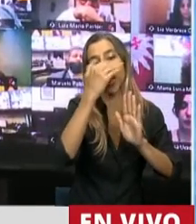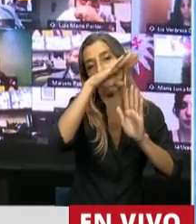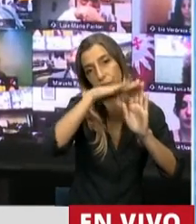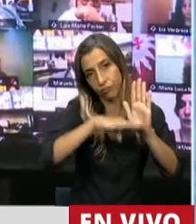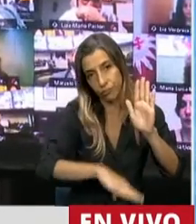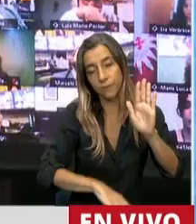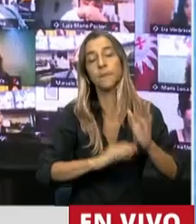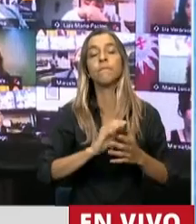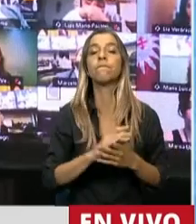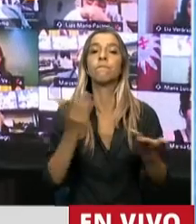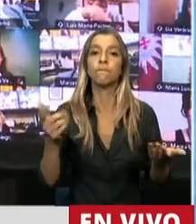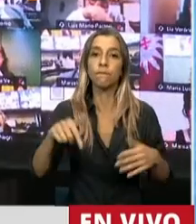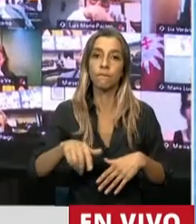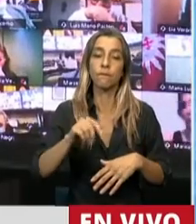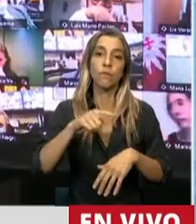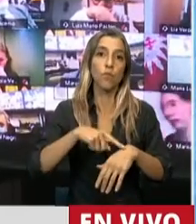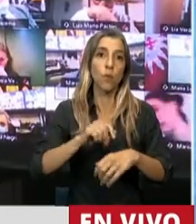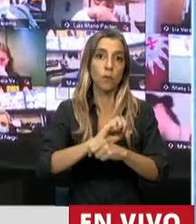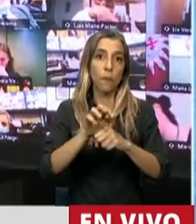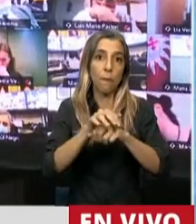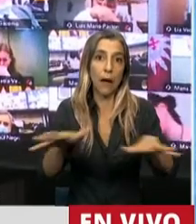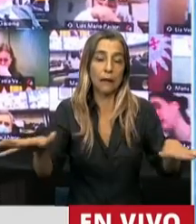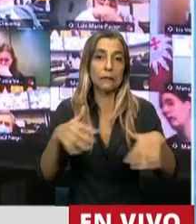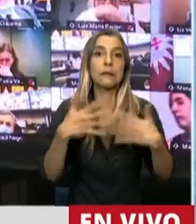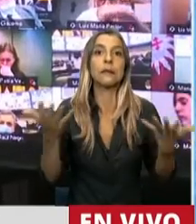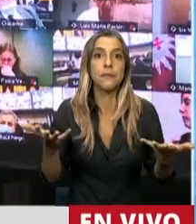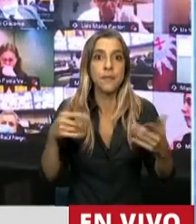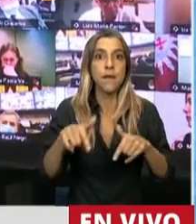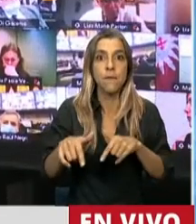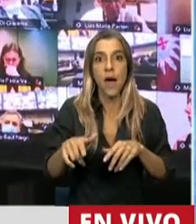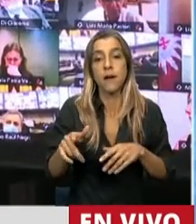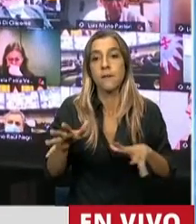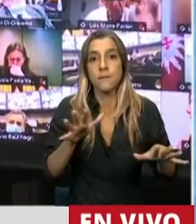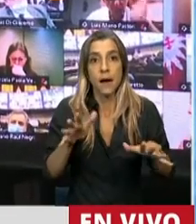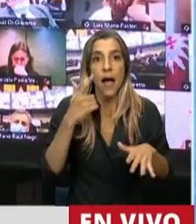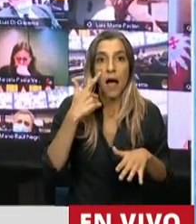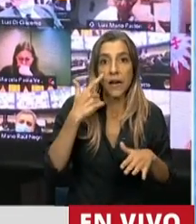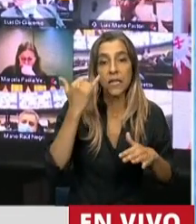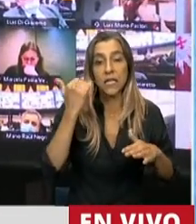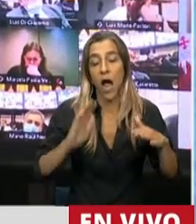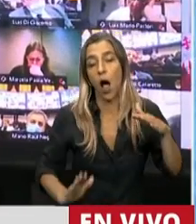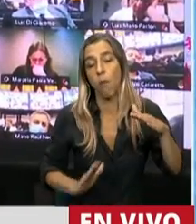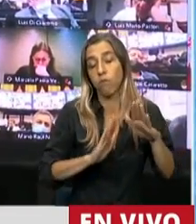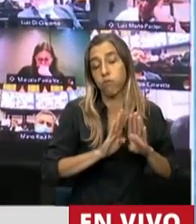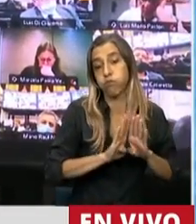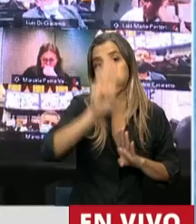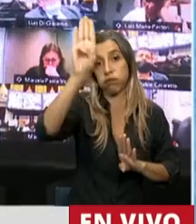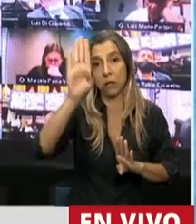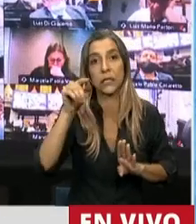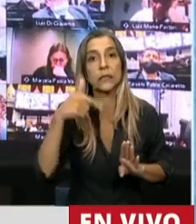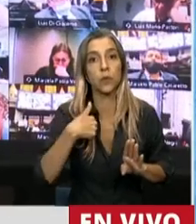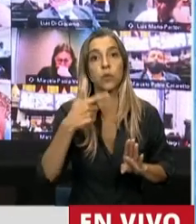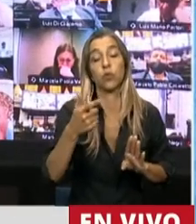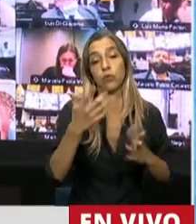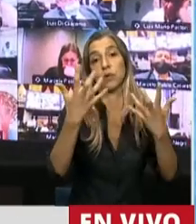y tenemos que volver a agradecer al sistema público y al sistema privado de salud de la Argentina el enorme esfuerzo que vienen